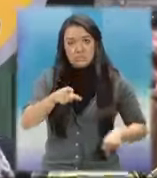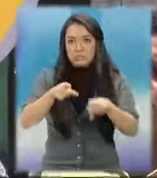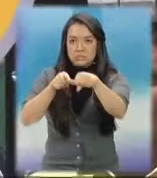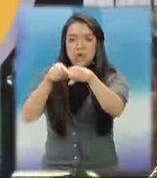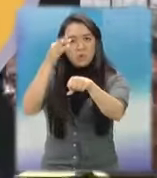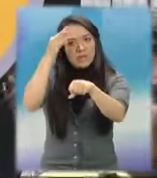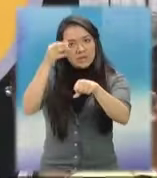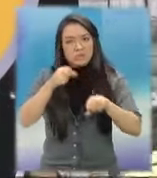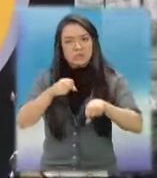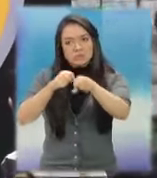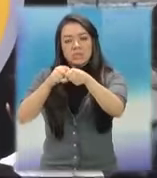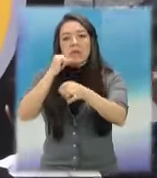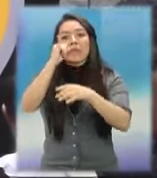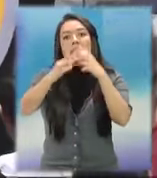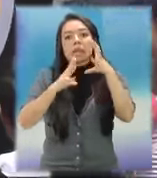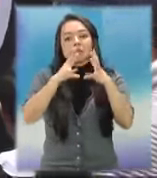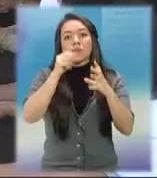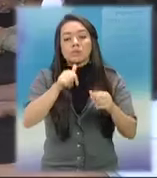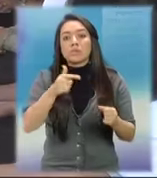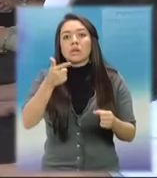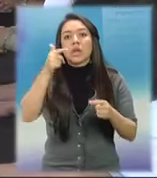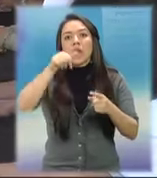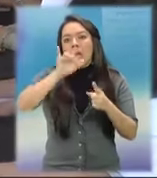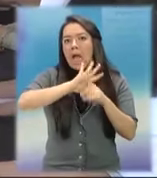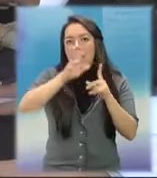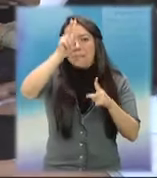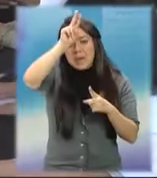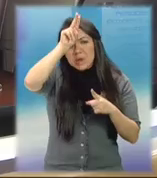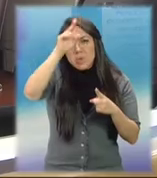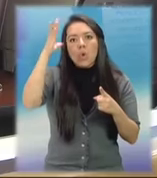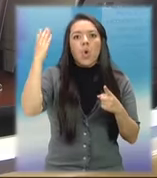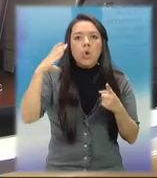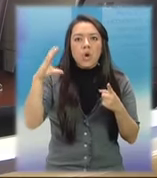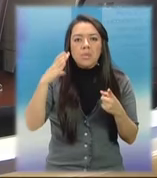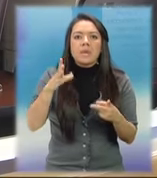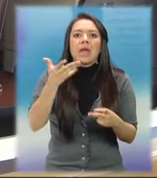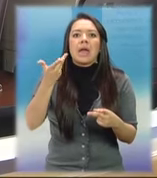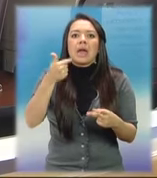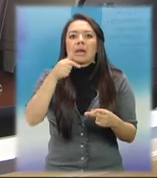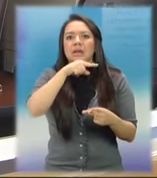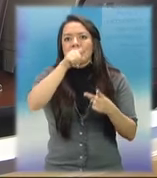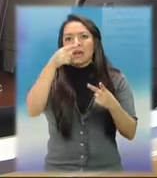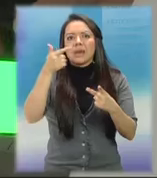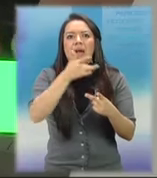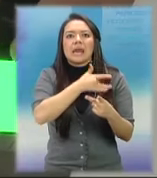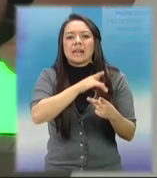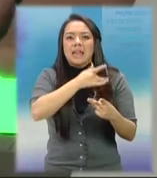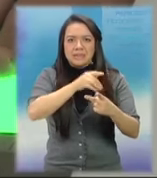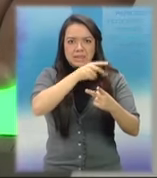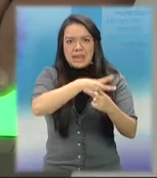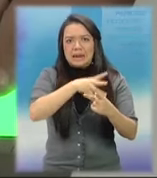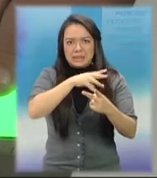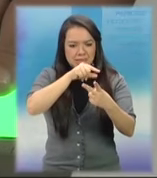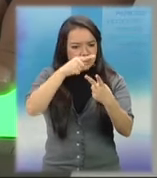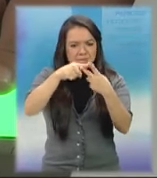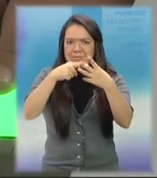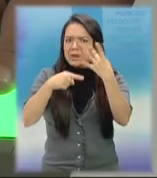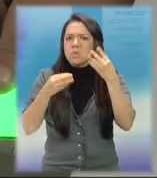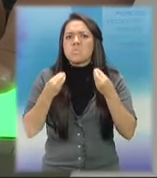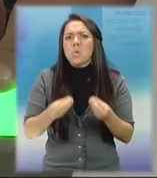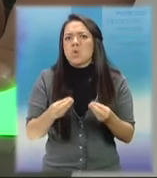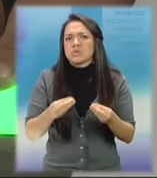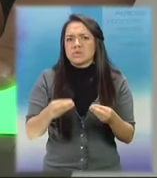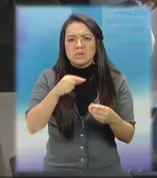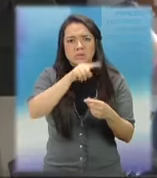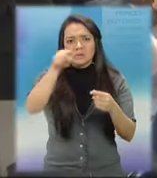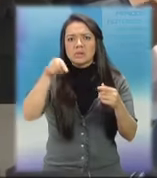A nivel internacional, países como Argentina, Perú y Colombia poseen un sistema similar de identificación al que el RENAP está presentando, pues